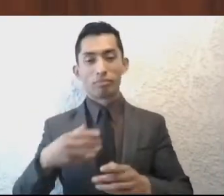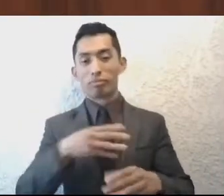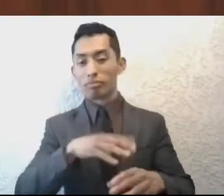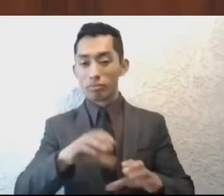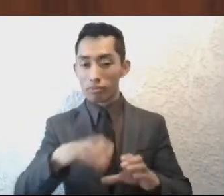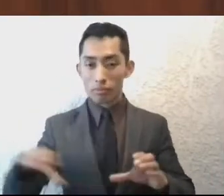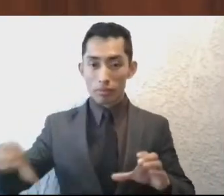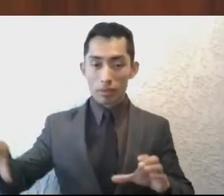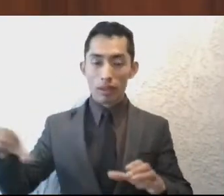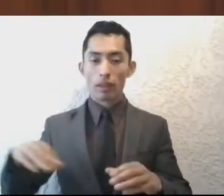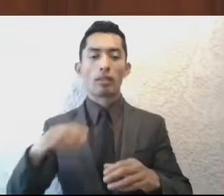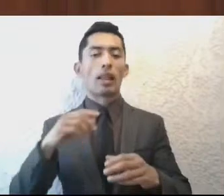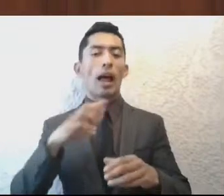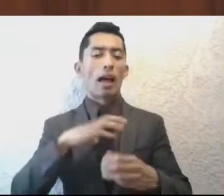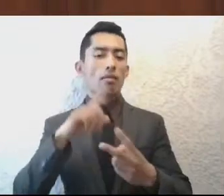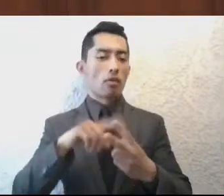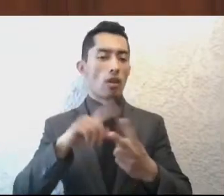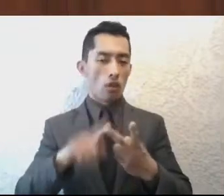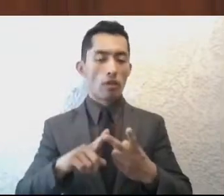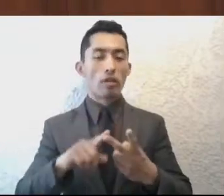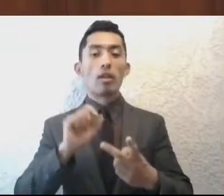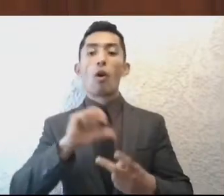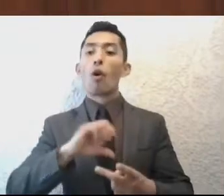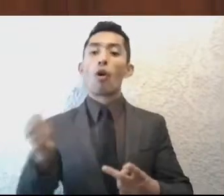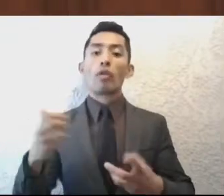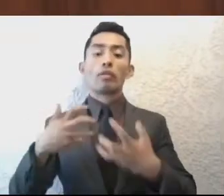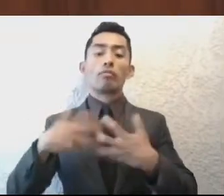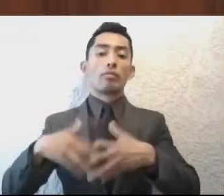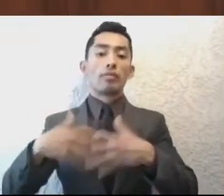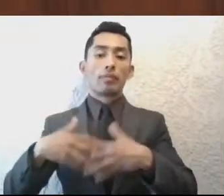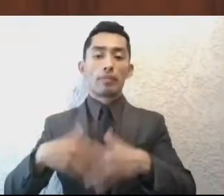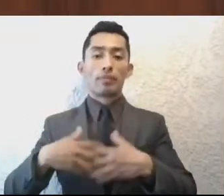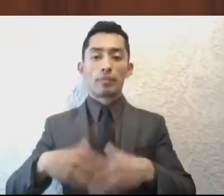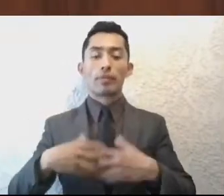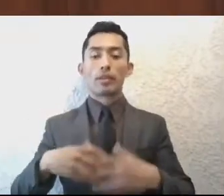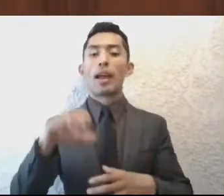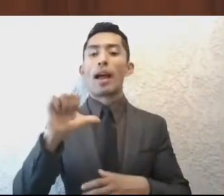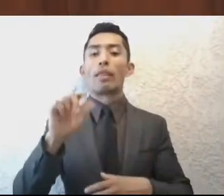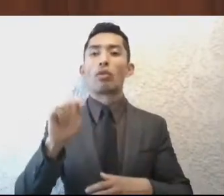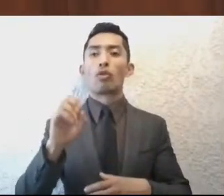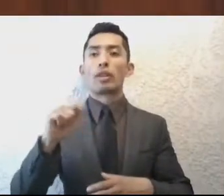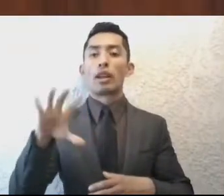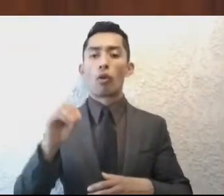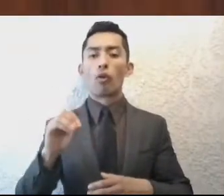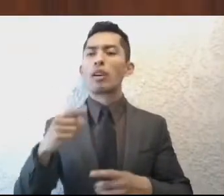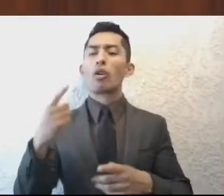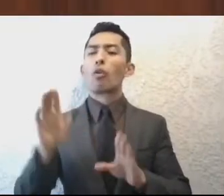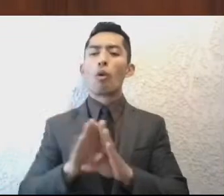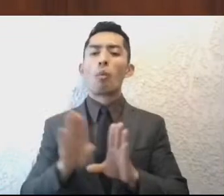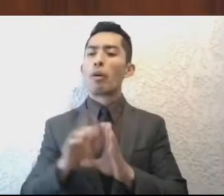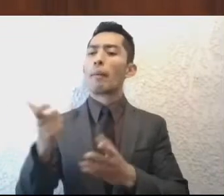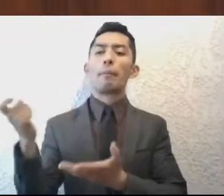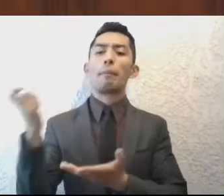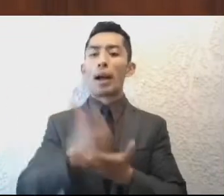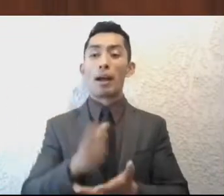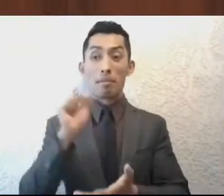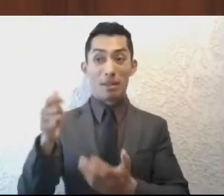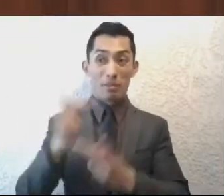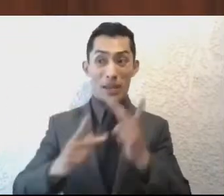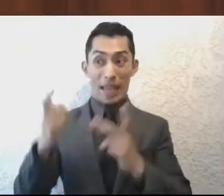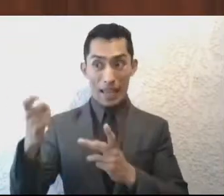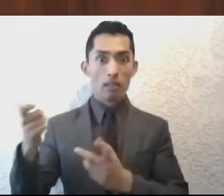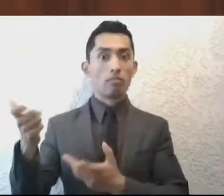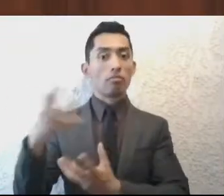el TEP2, además de la planta de tratamiento a Totonilco, han sido financiadas precisamente con ese fideicomiso. Ese